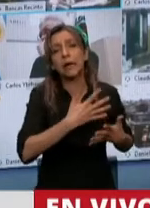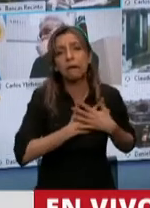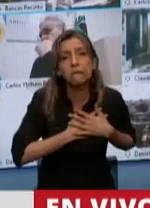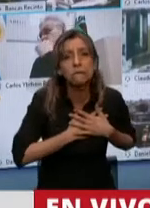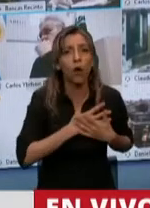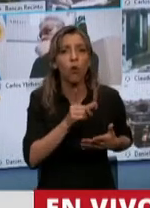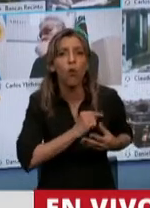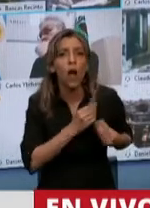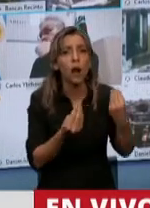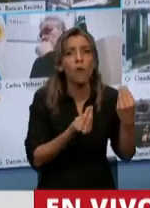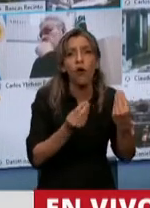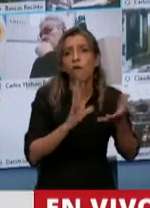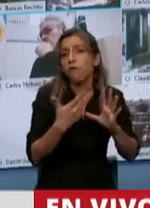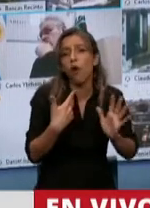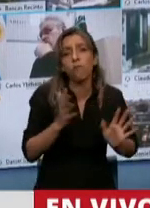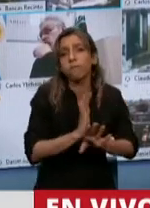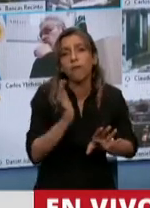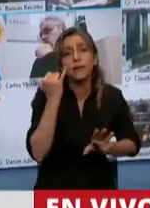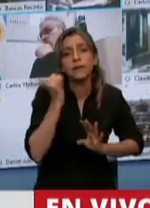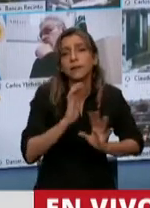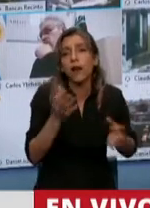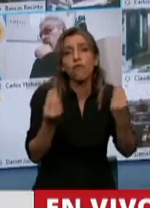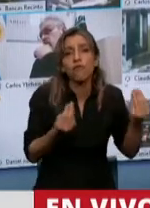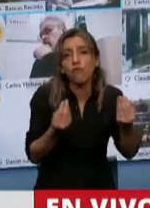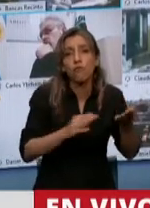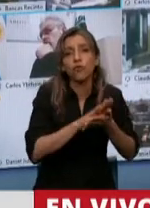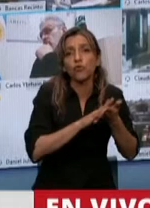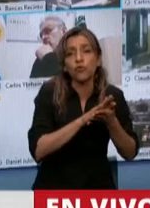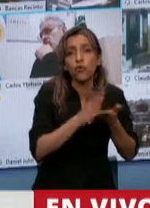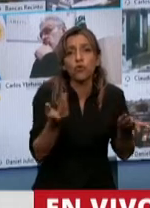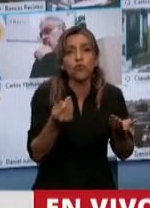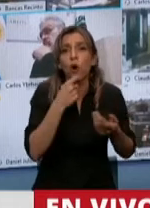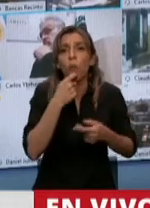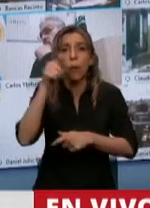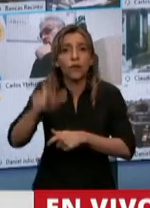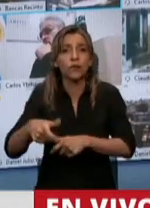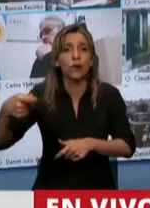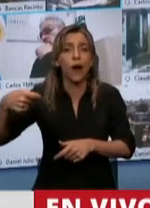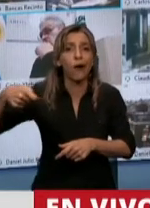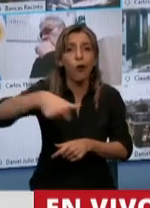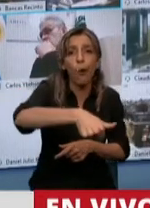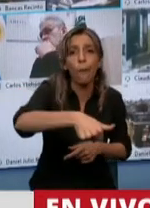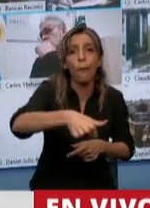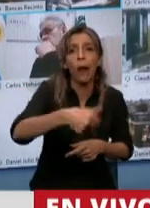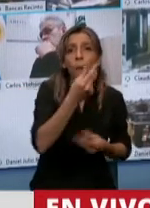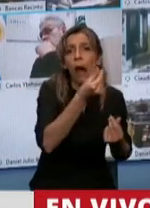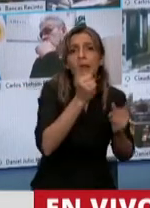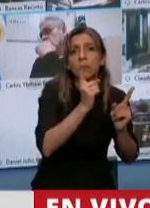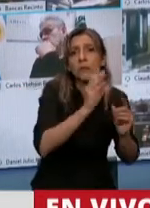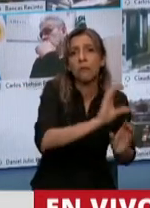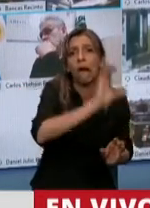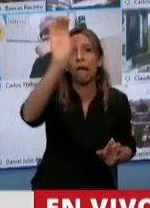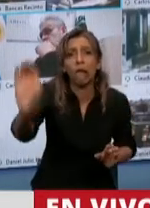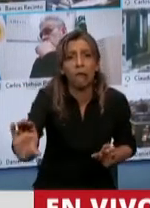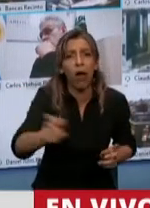devolver el valor del precio que se hubieran pagado por los paquetes turísticos. Entonces, cuando se toman